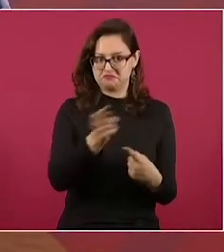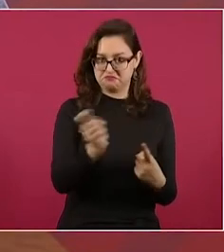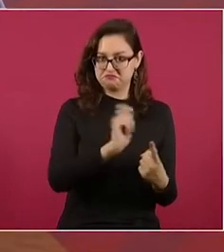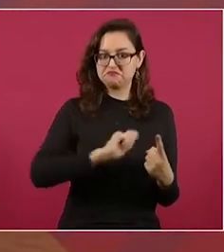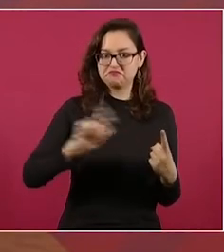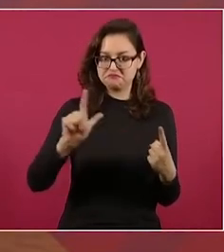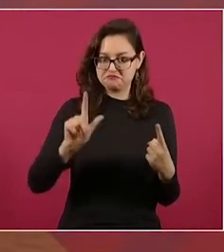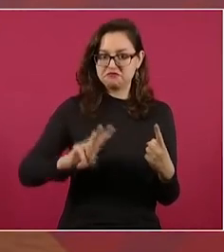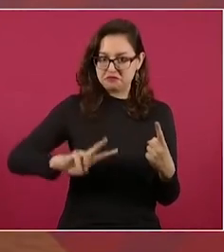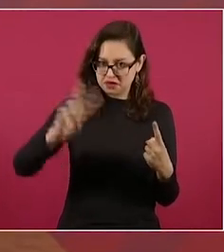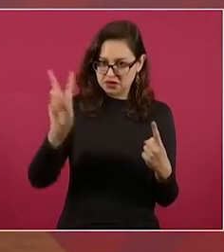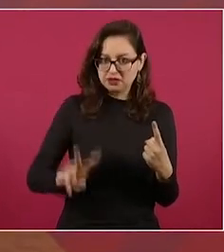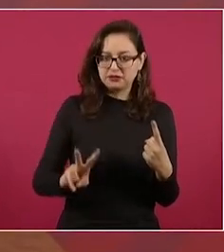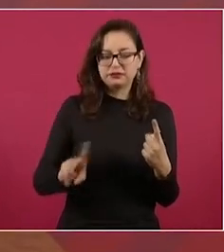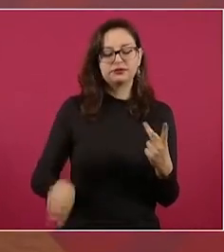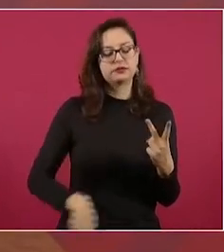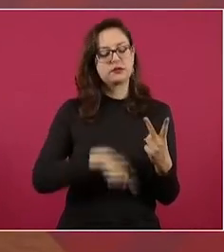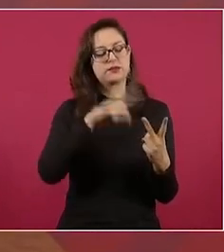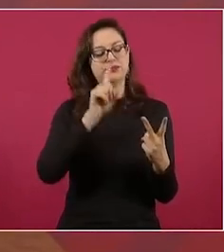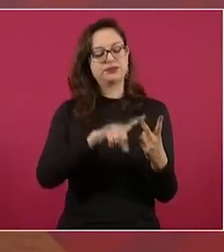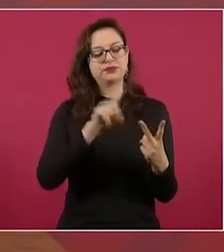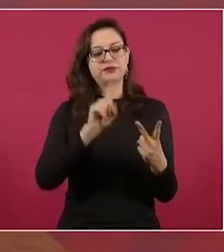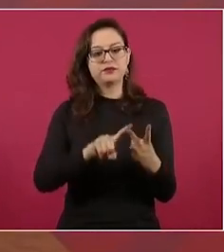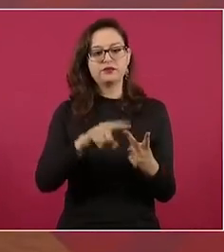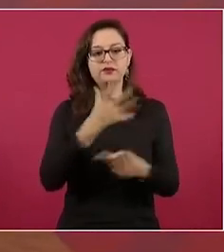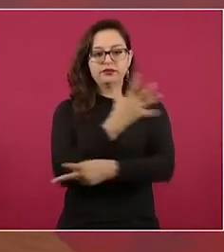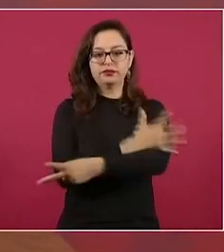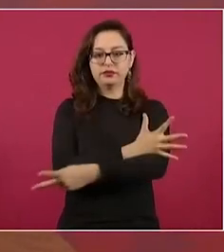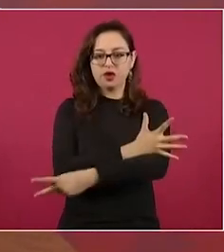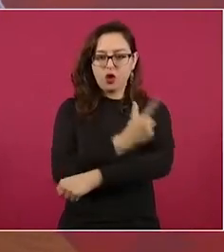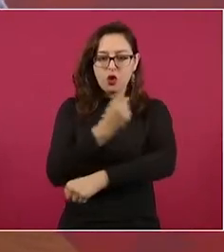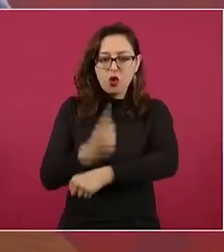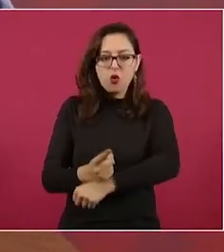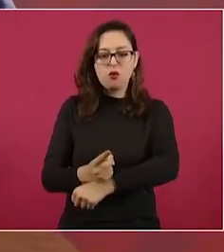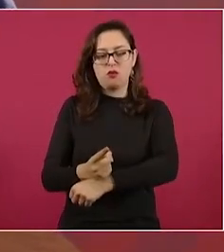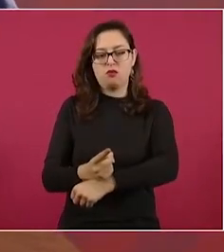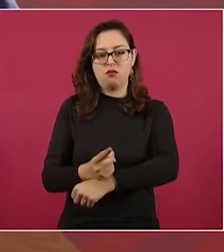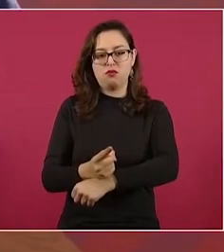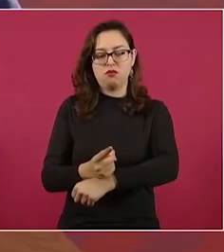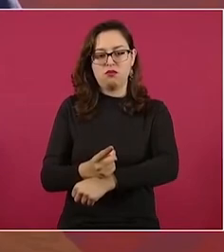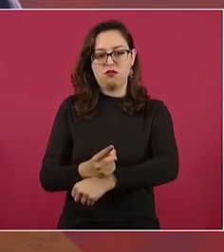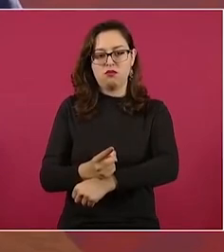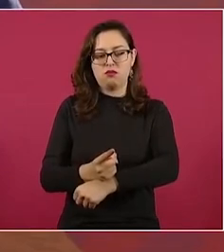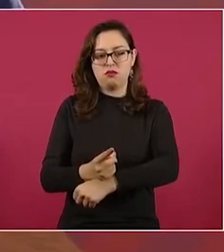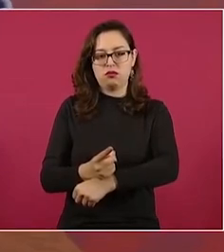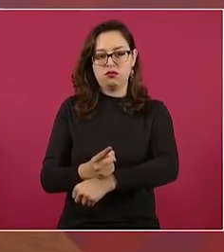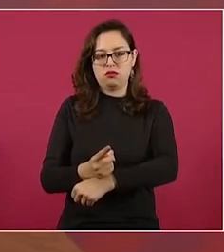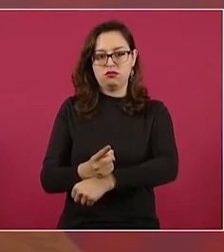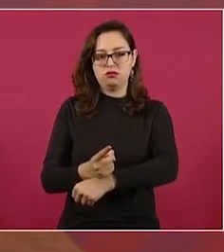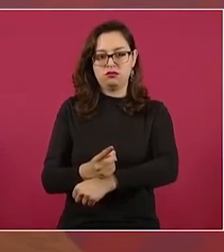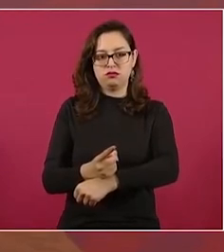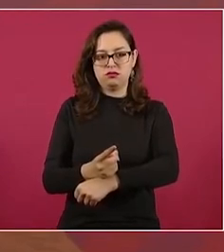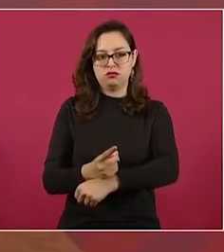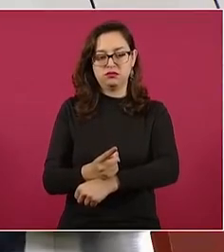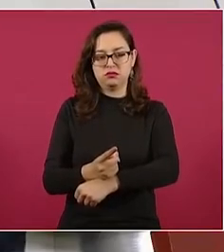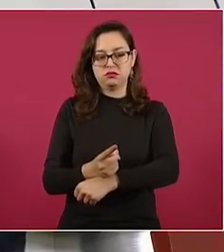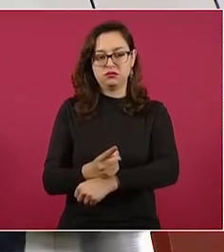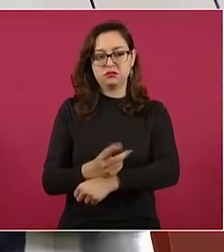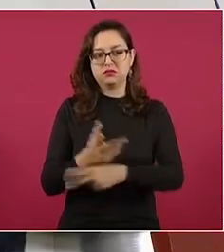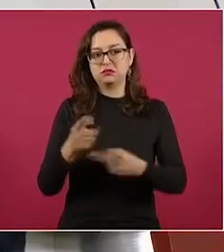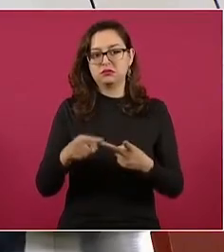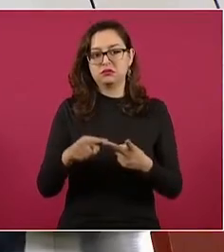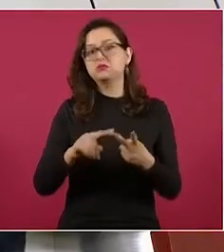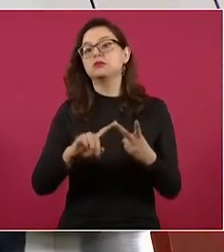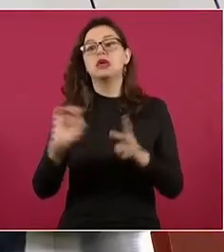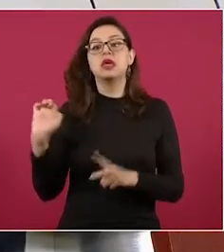Dos, es una mujer honesta, nada que ver con los que estaban